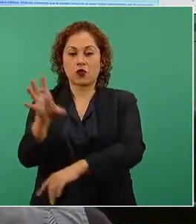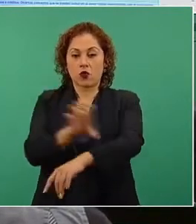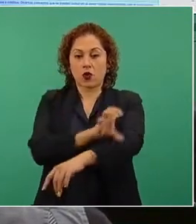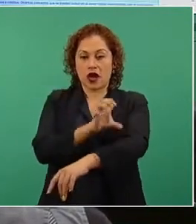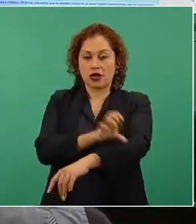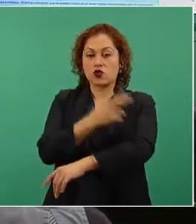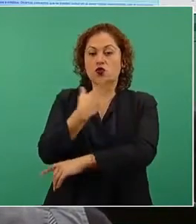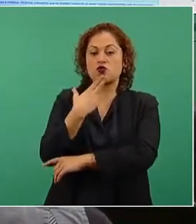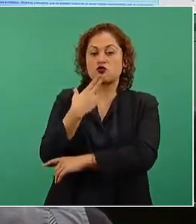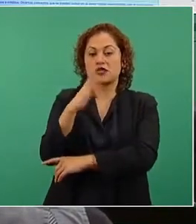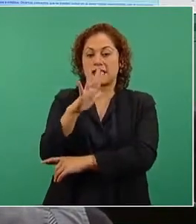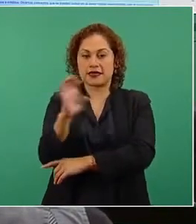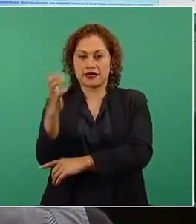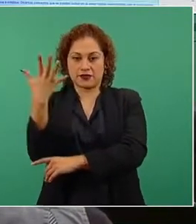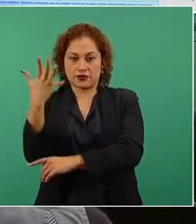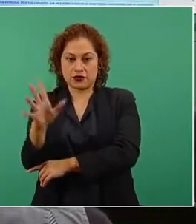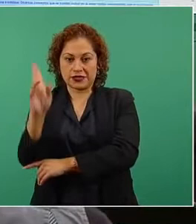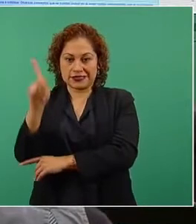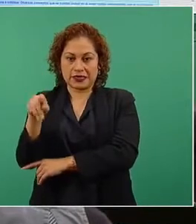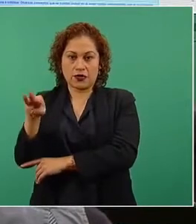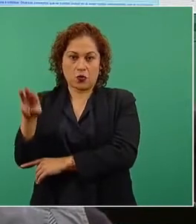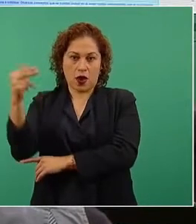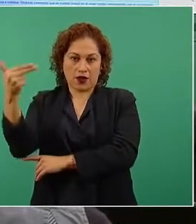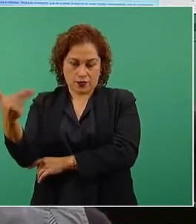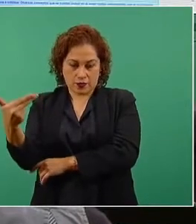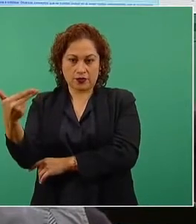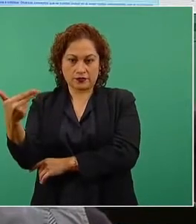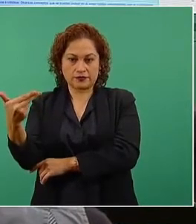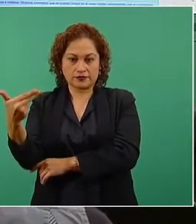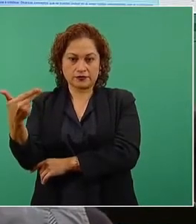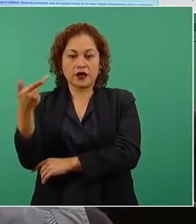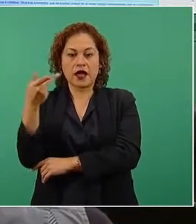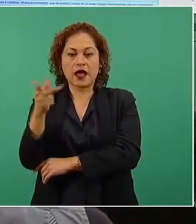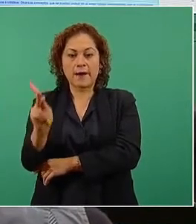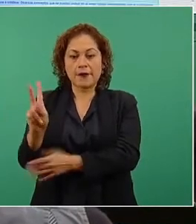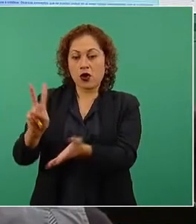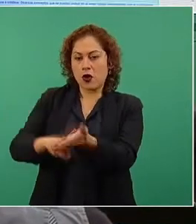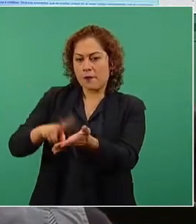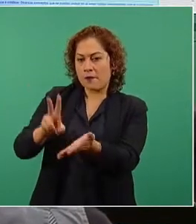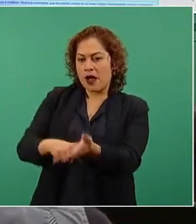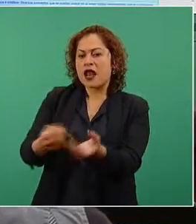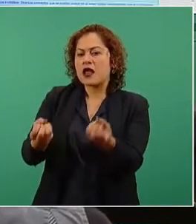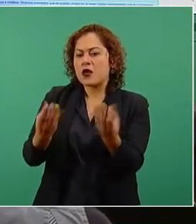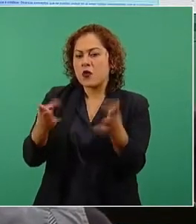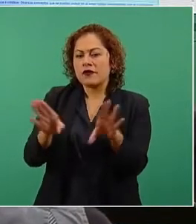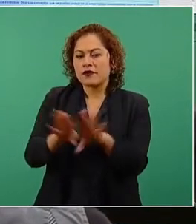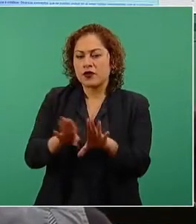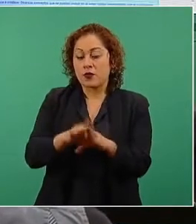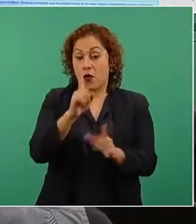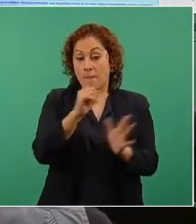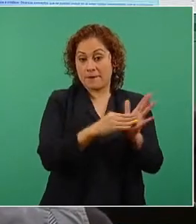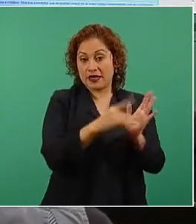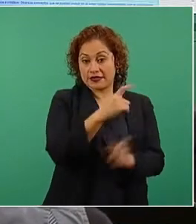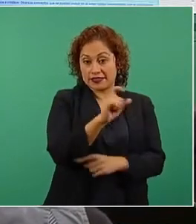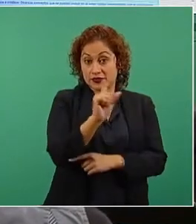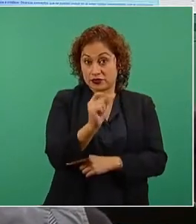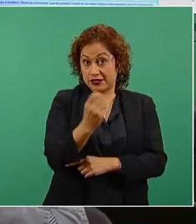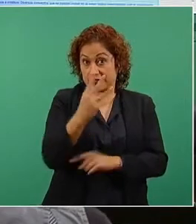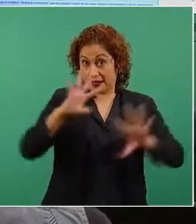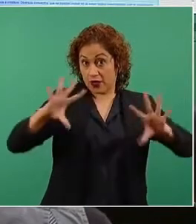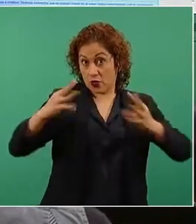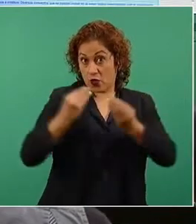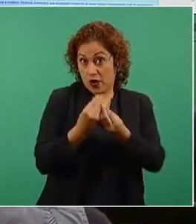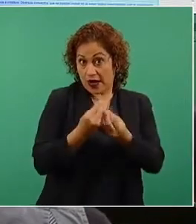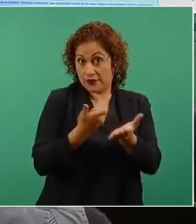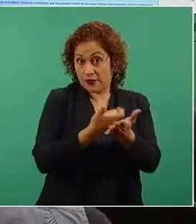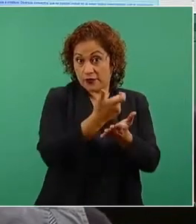510 que aparecen aquí en el recibo. Entonces, el precio unitario de la electricidad se saca así. Los mil 174 que están en el recibo al